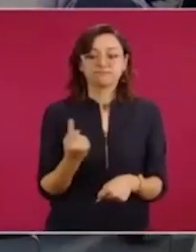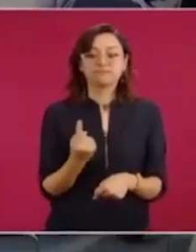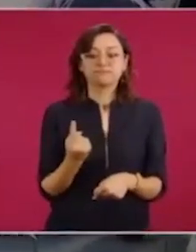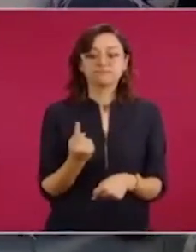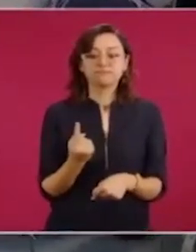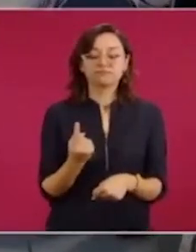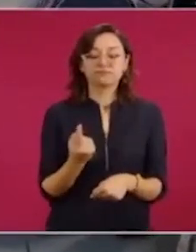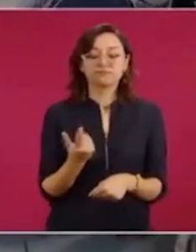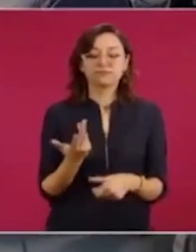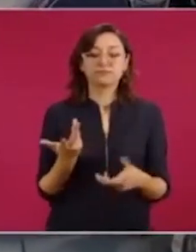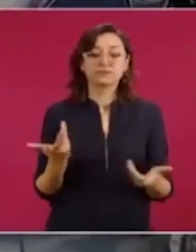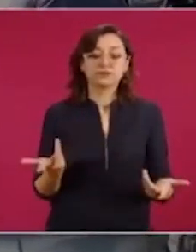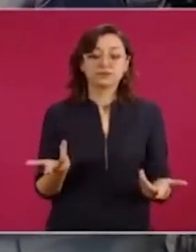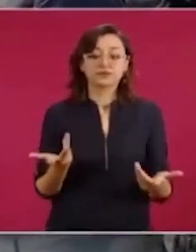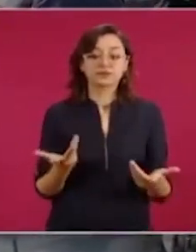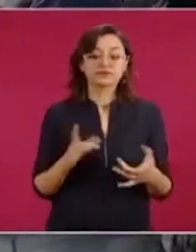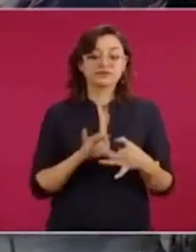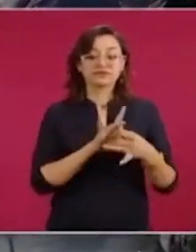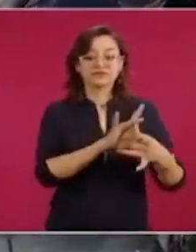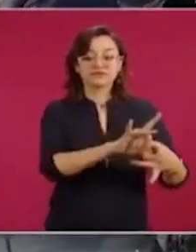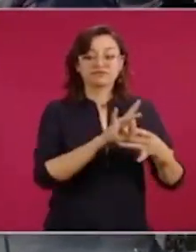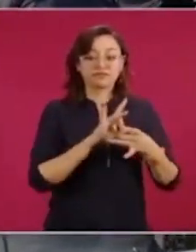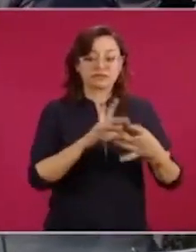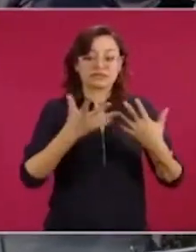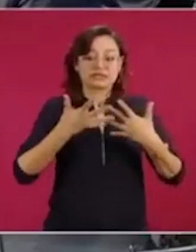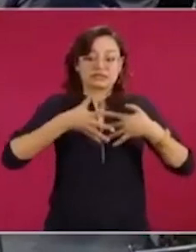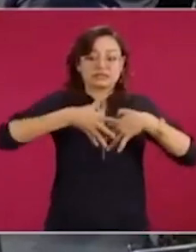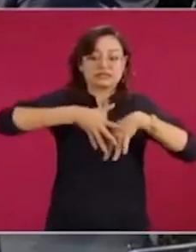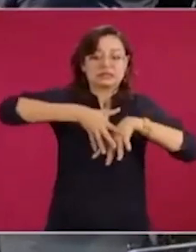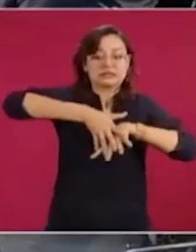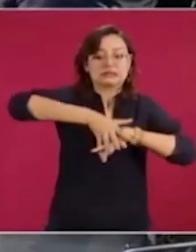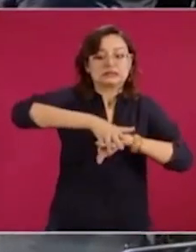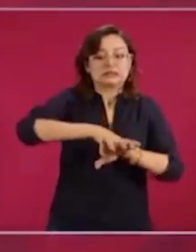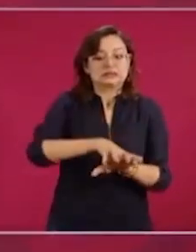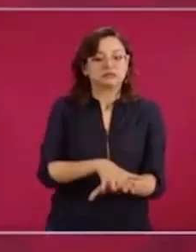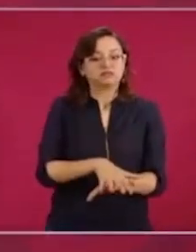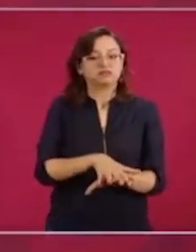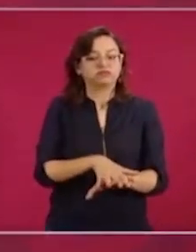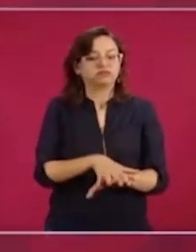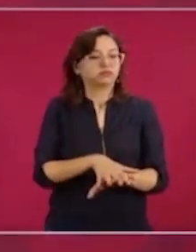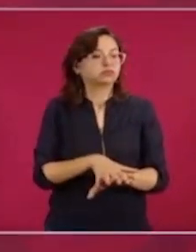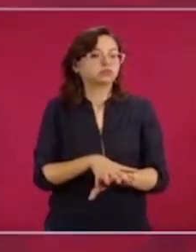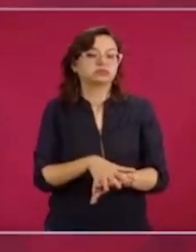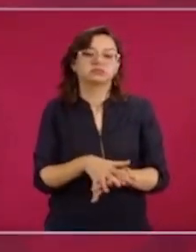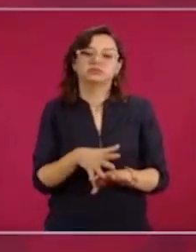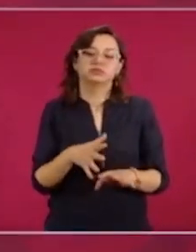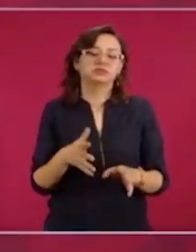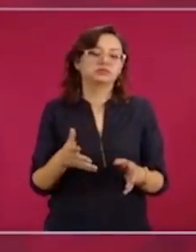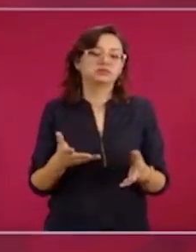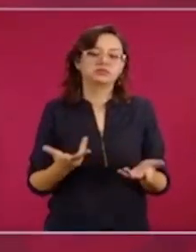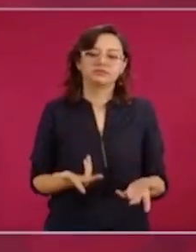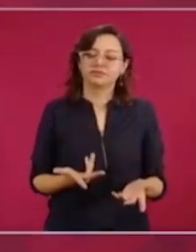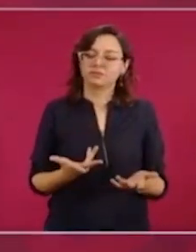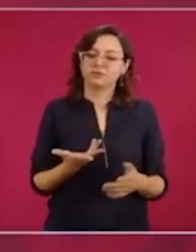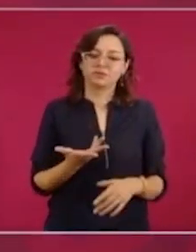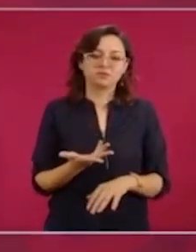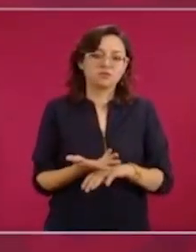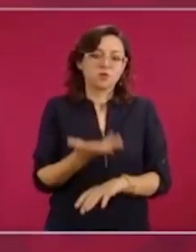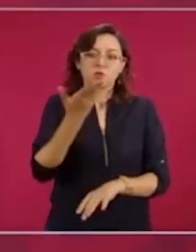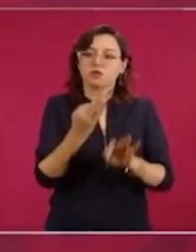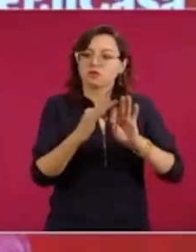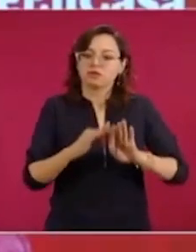un nivel de integración que hace indispensable